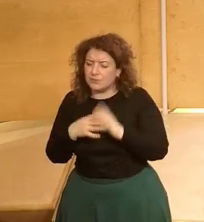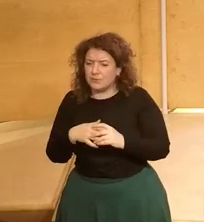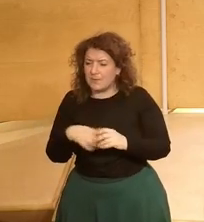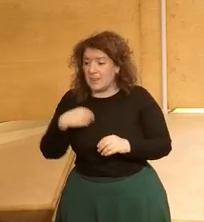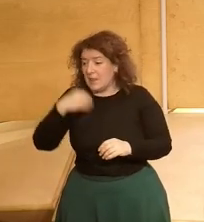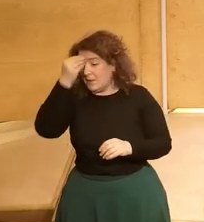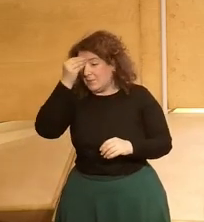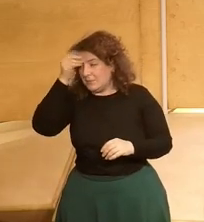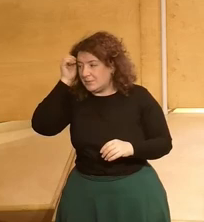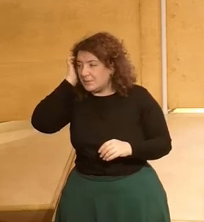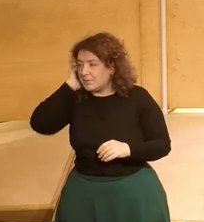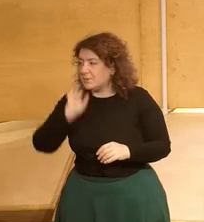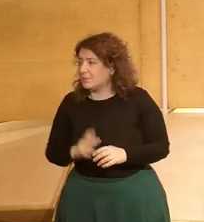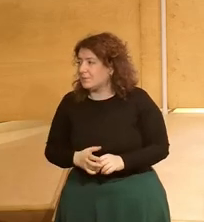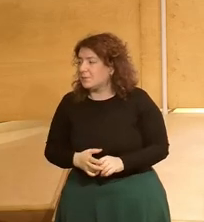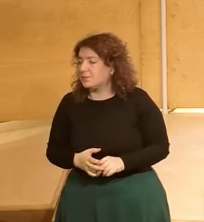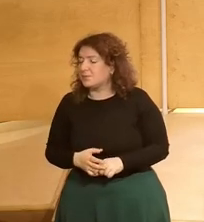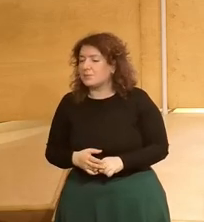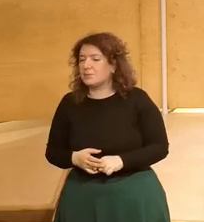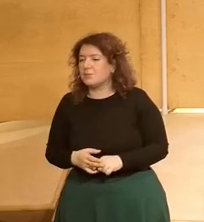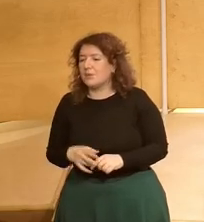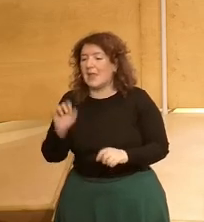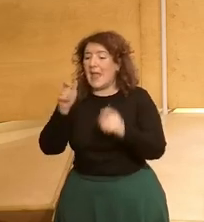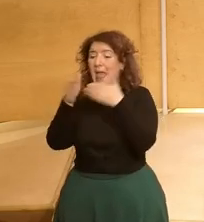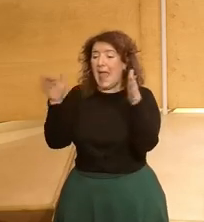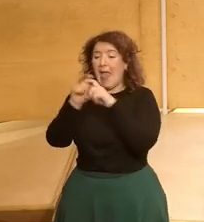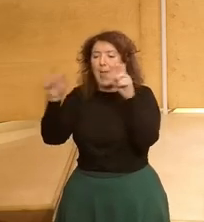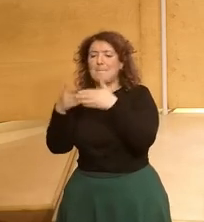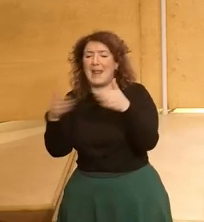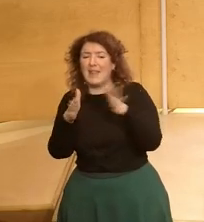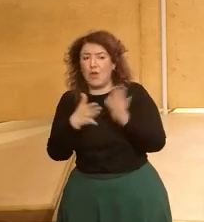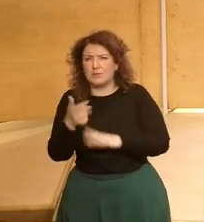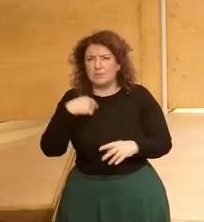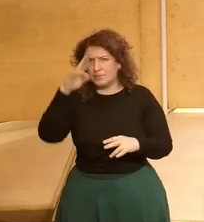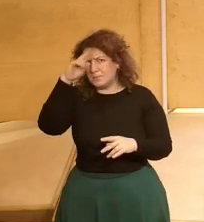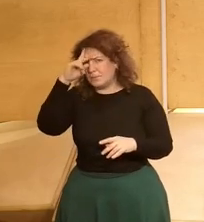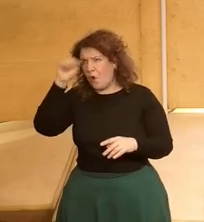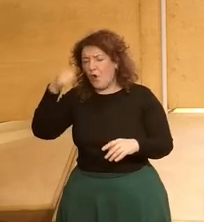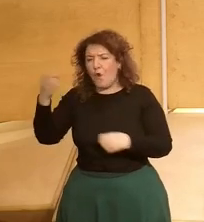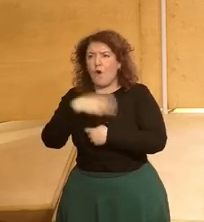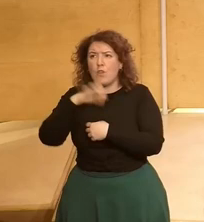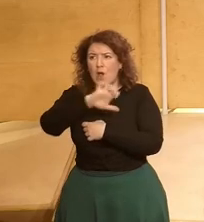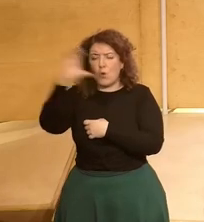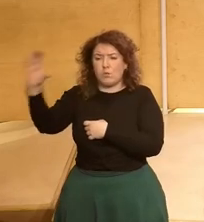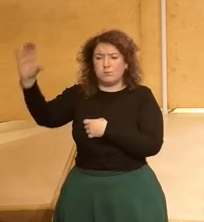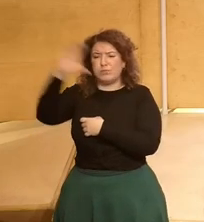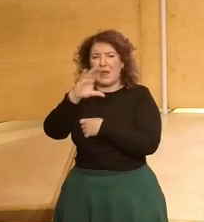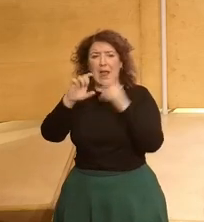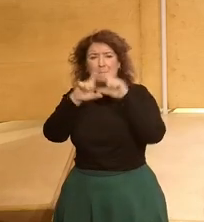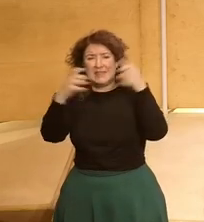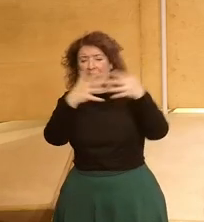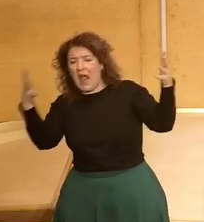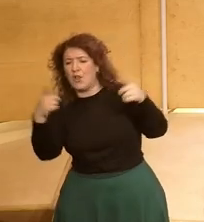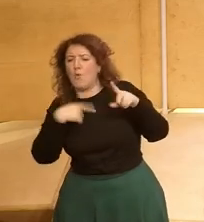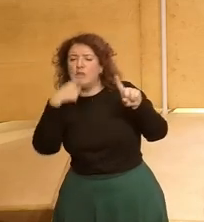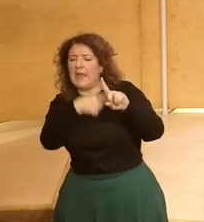preocupación también entre los emprendedores de que muchos de estos fondos europeos se acaben quedando en las grandes empresas en los